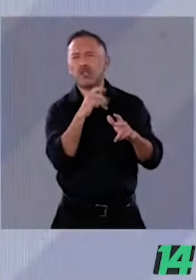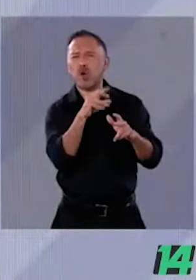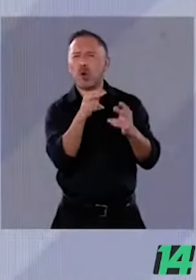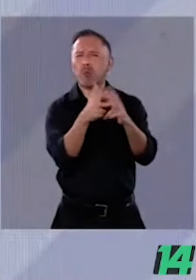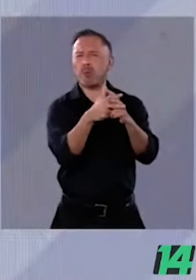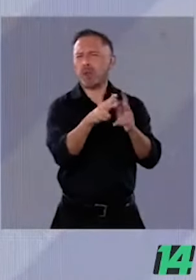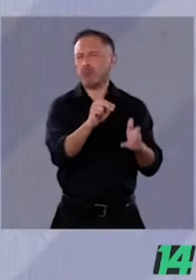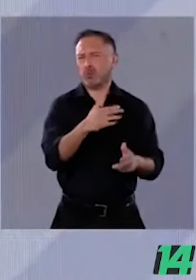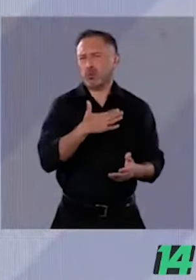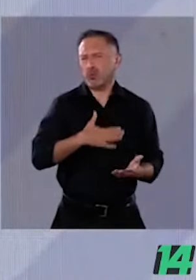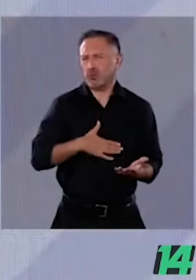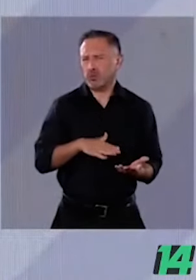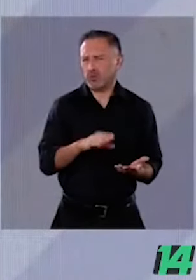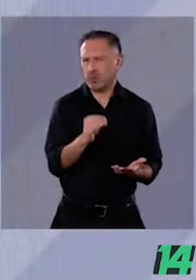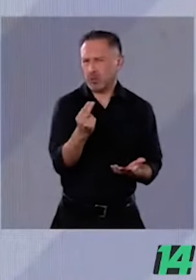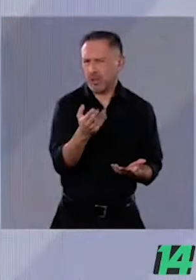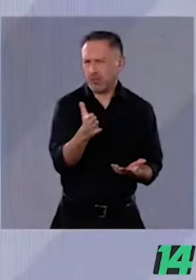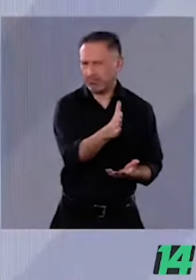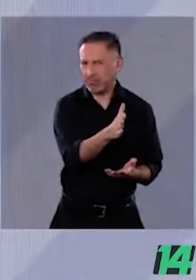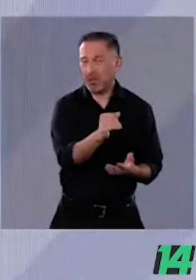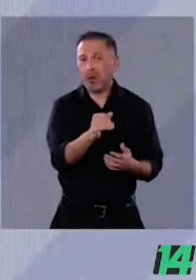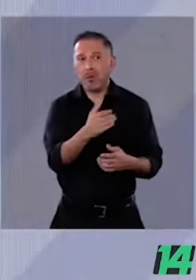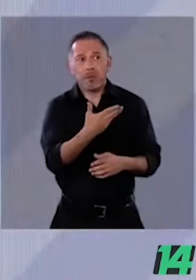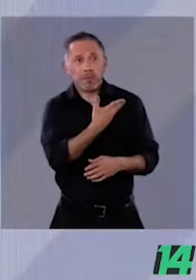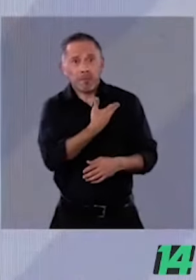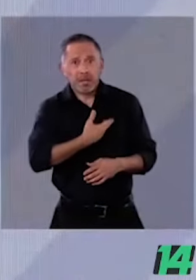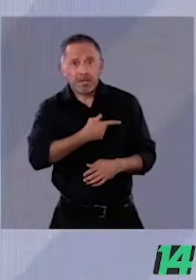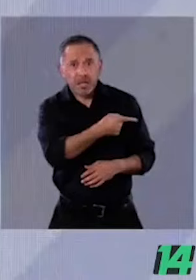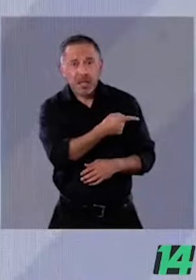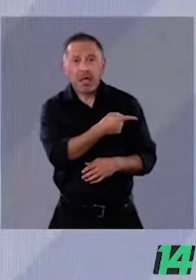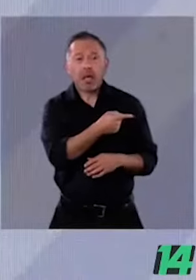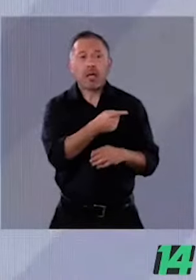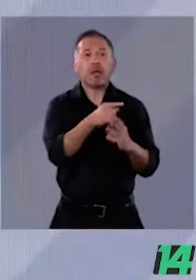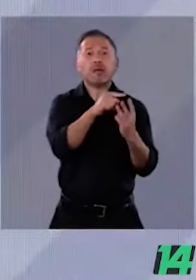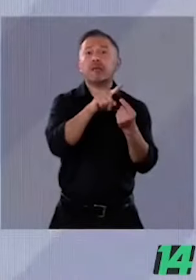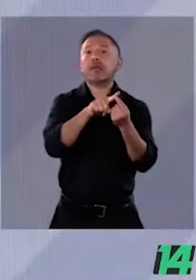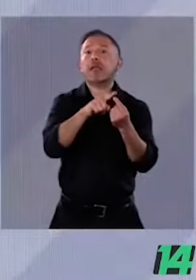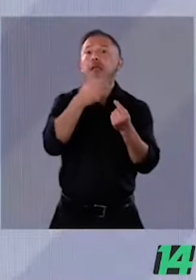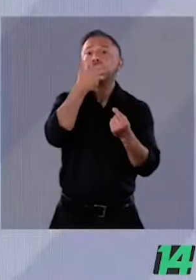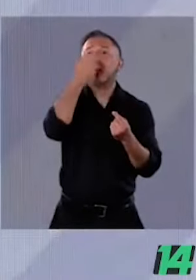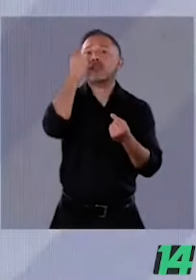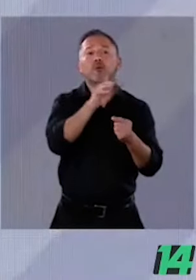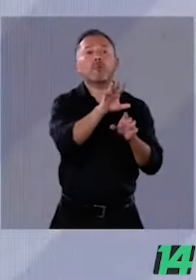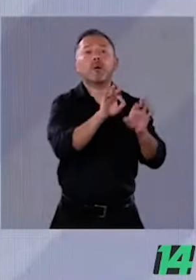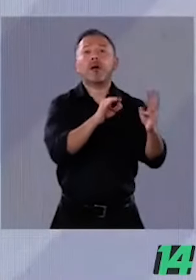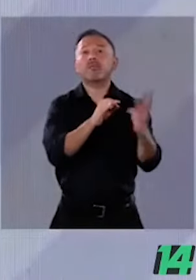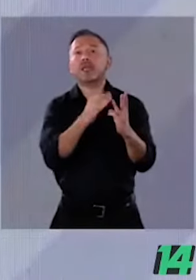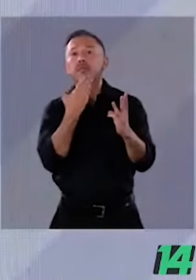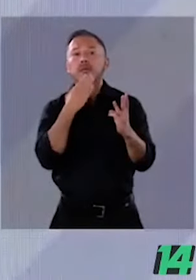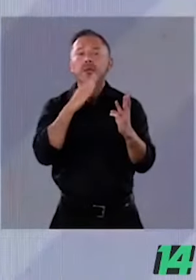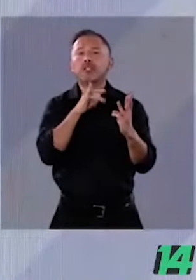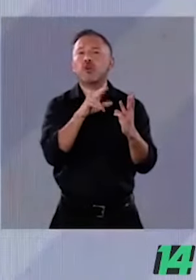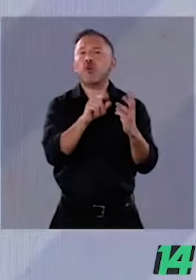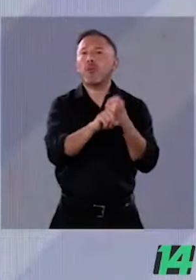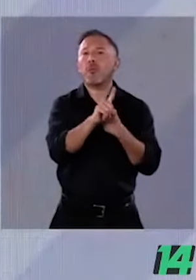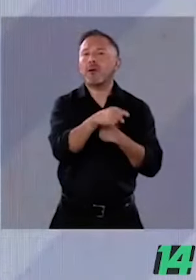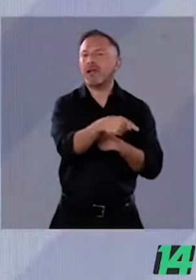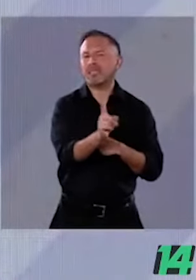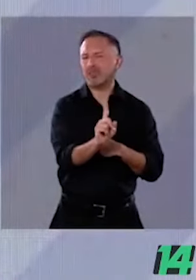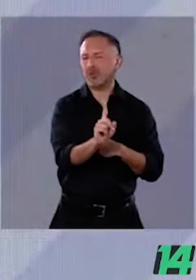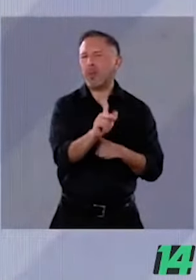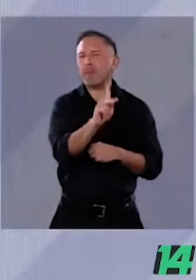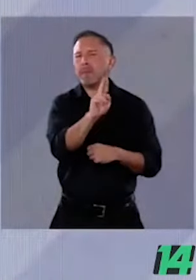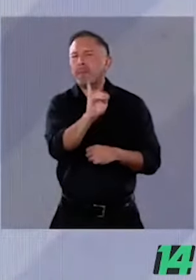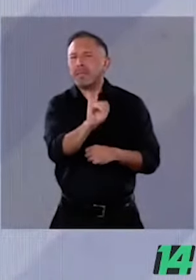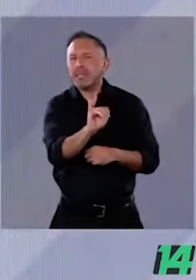si un presidente elige bien la terna o no la elige bien. El actual sistema, lo que no te dice el PRI y el PAN, que este sistema que no quieren